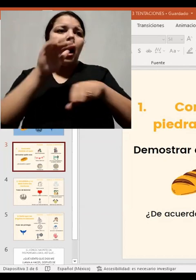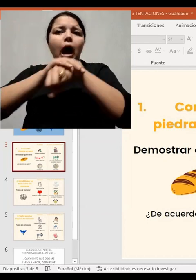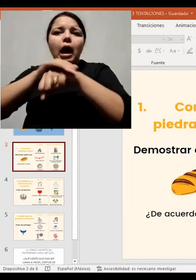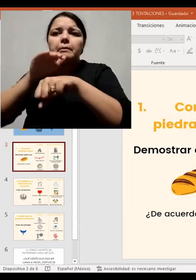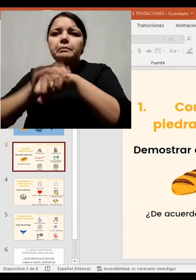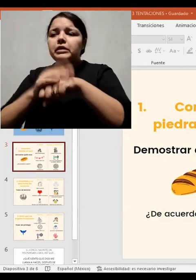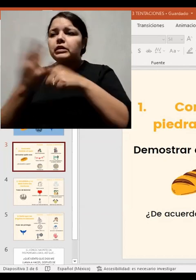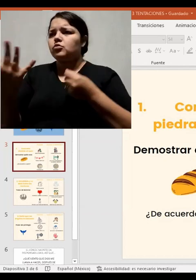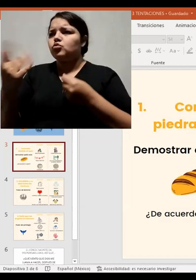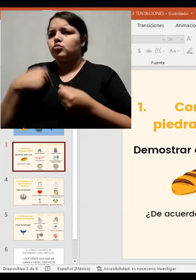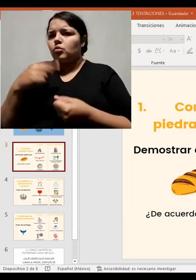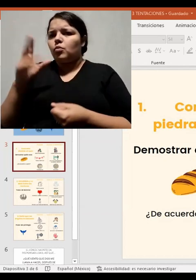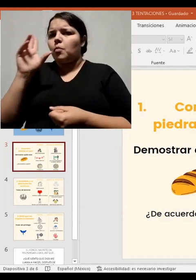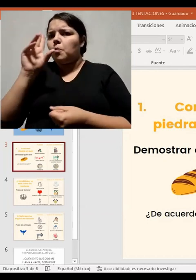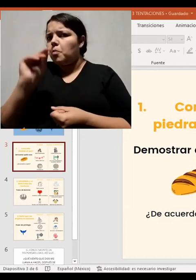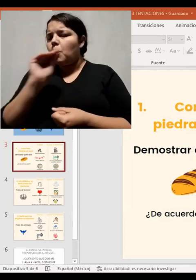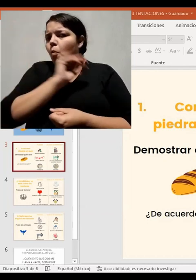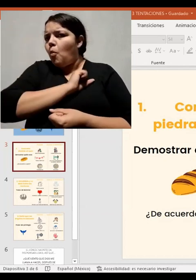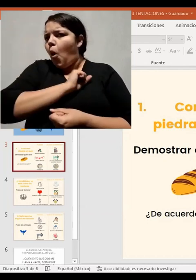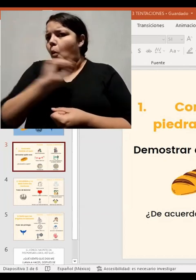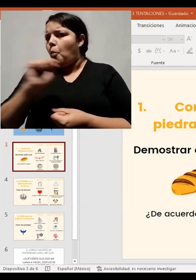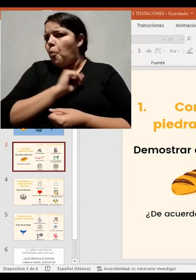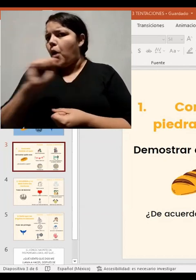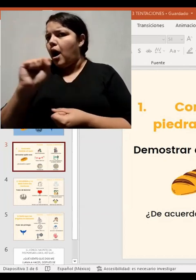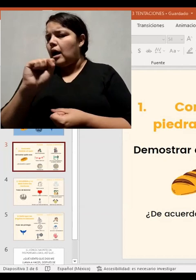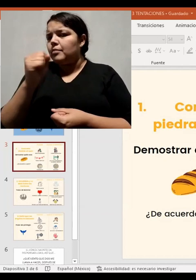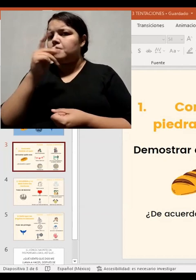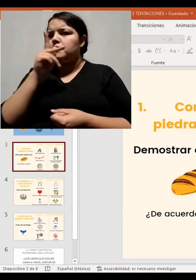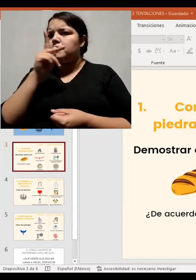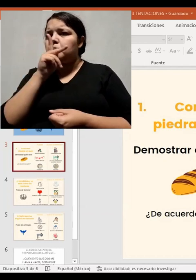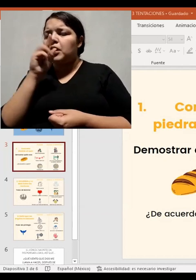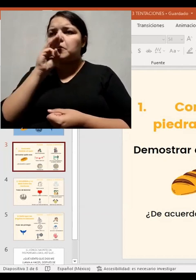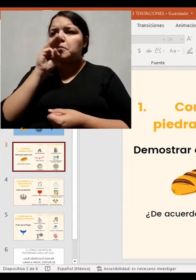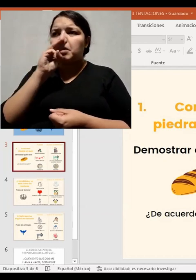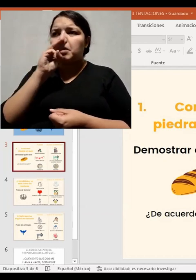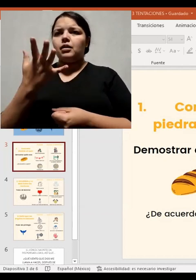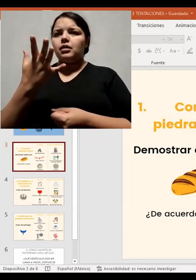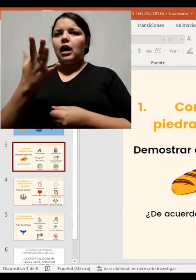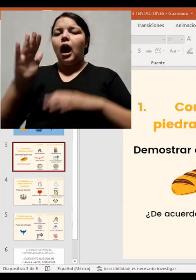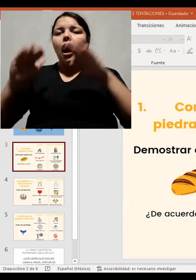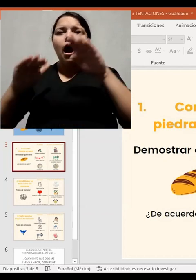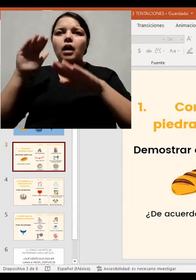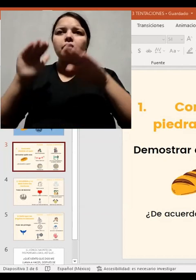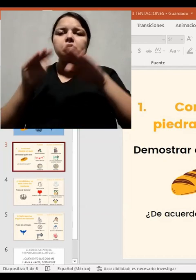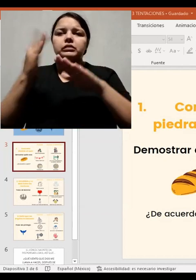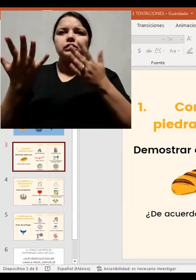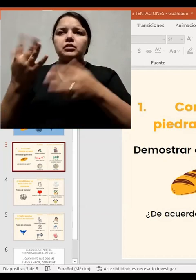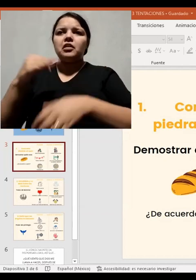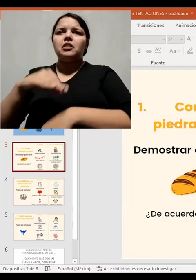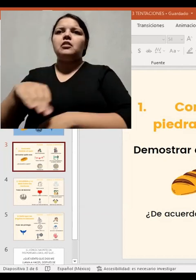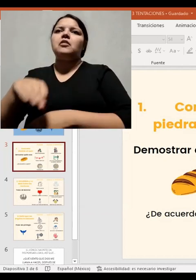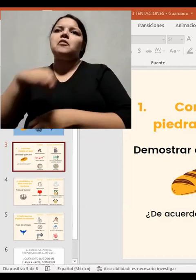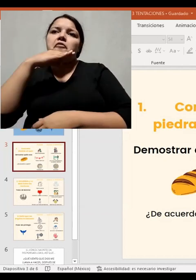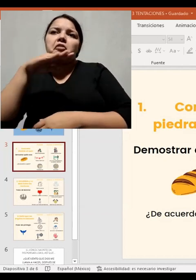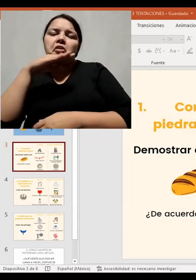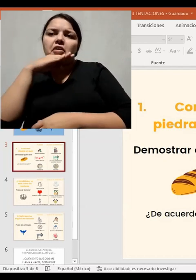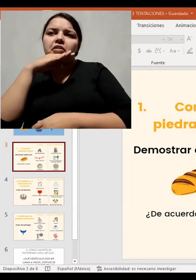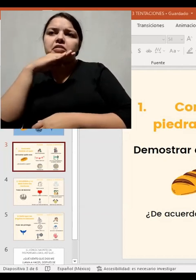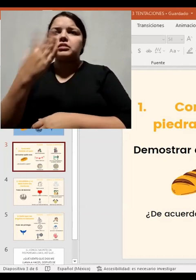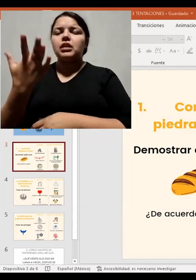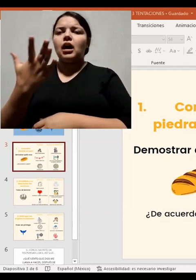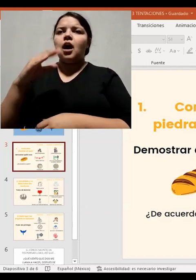mala por un día irme a lo mejor a alguna fiesta cuando puedo cumplir perfectamente mis obligaciones, ¿no?